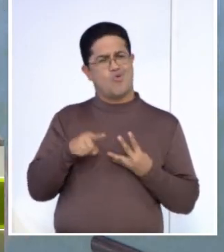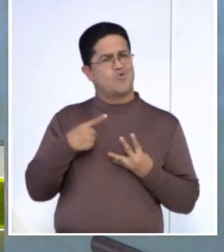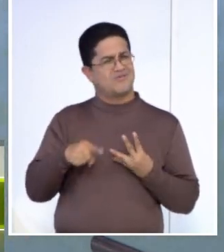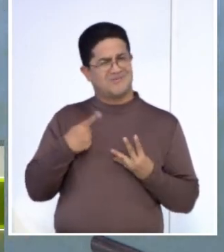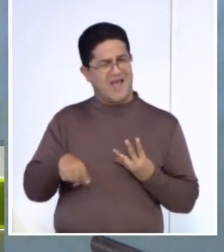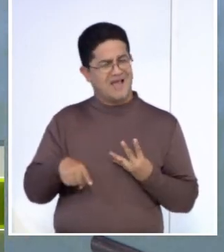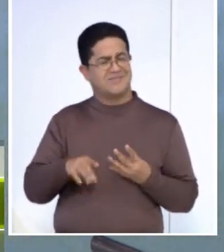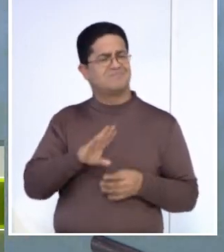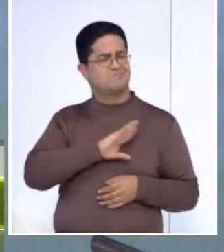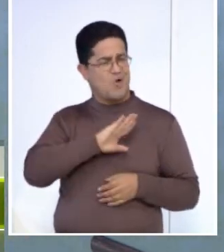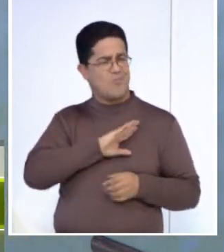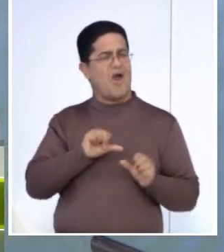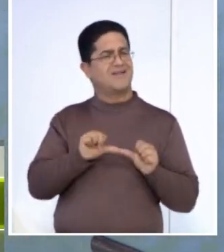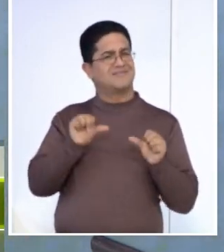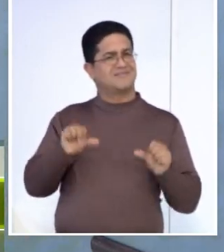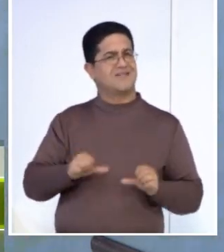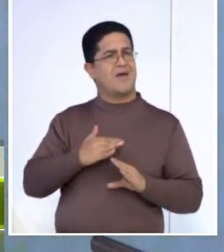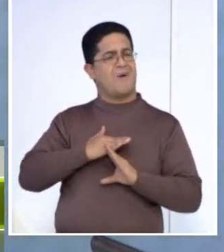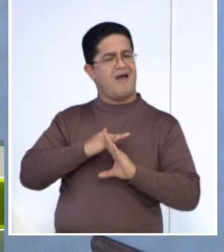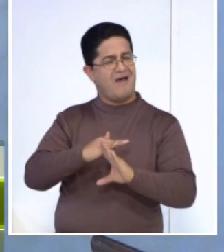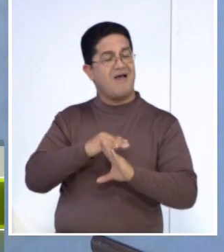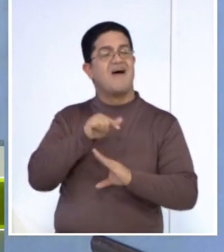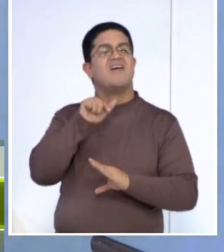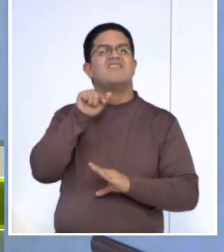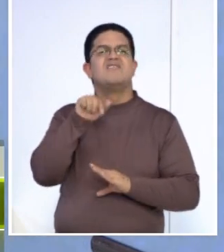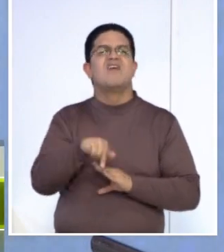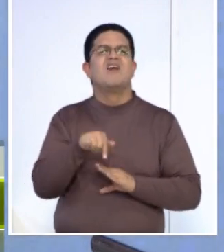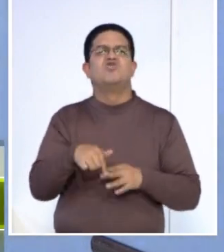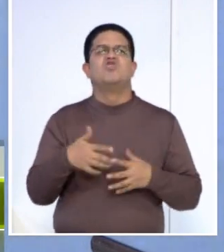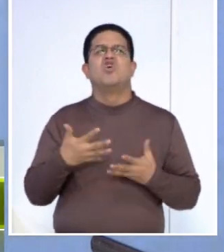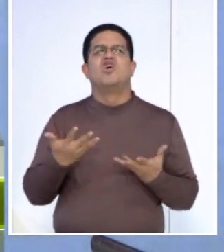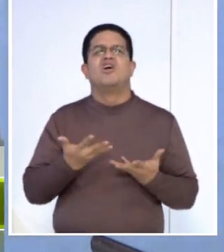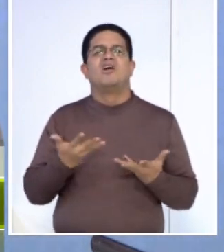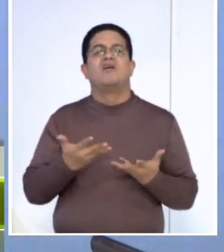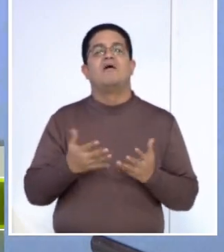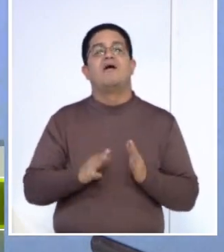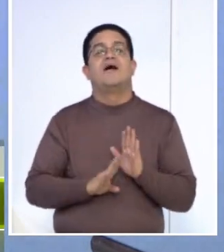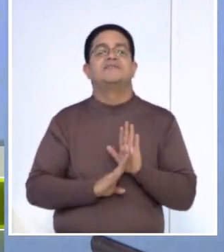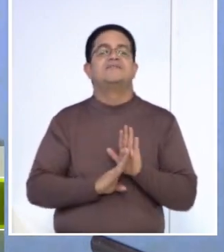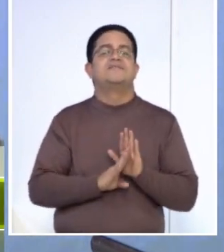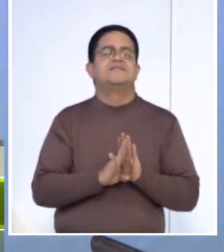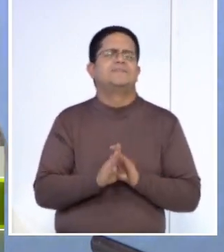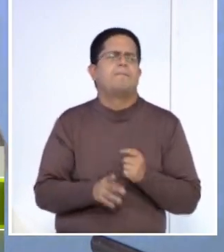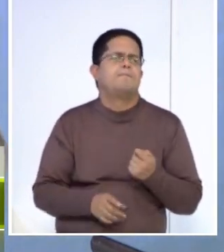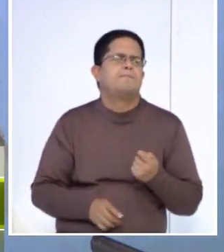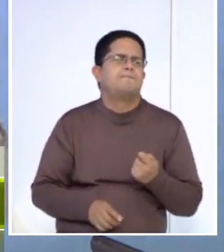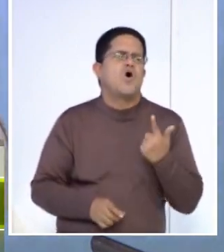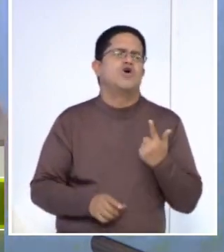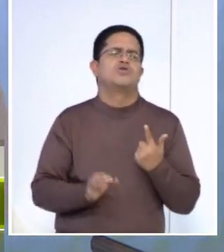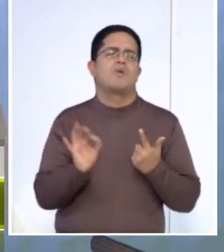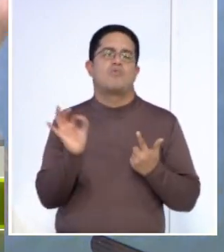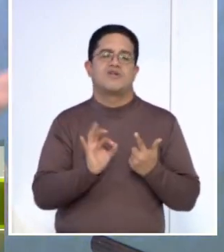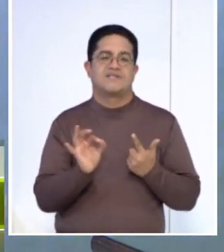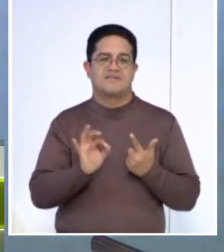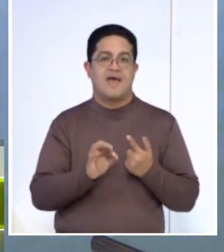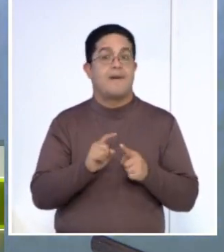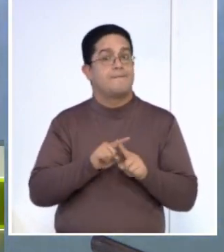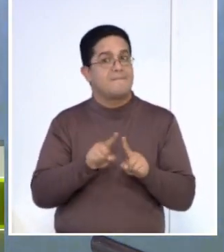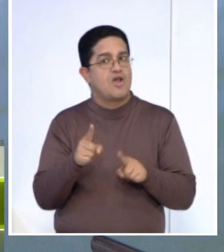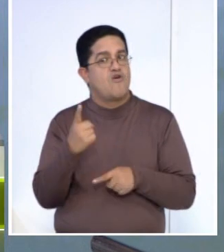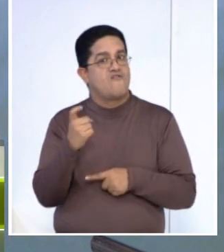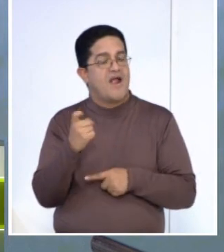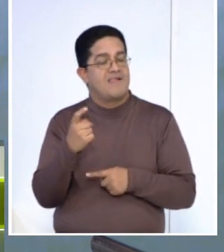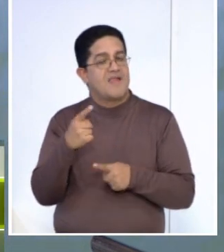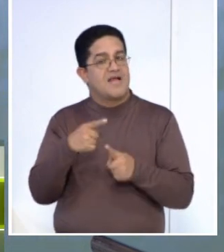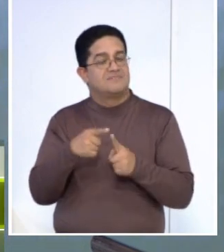hay que cubrir con el sistema inmunológico. Y estos elementos quizás mejoran una pequeña parte, pero no estamos viendo el todo de lo que